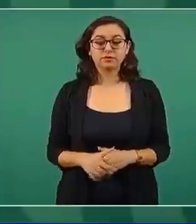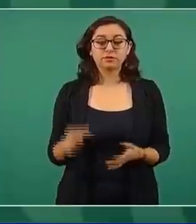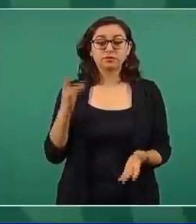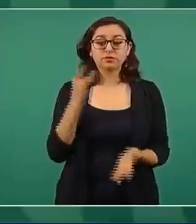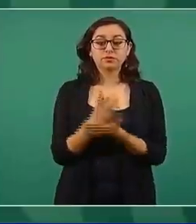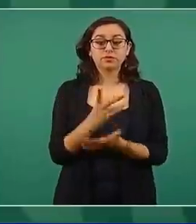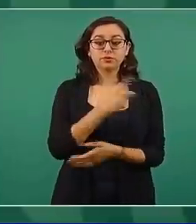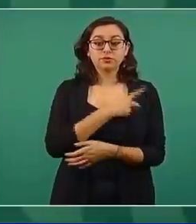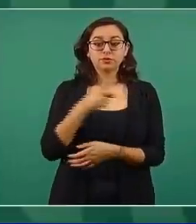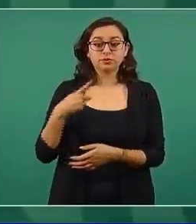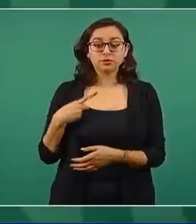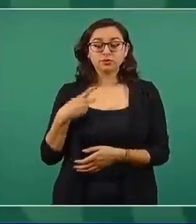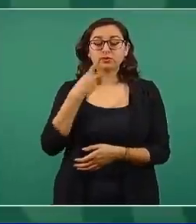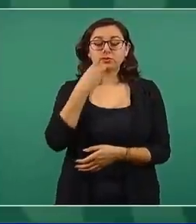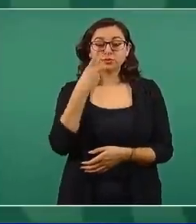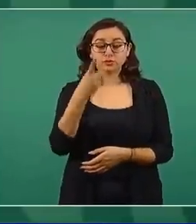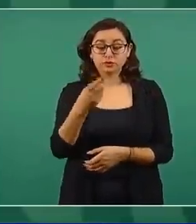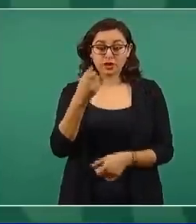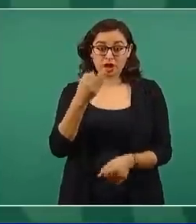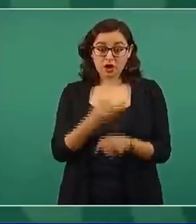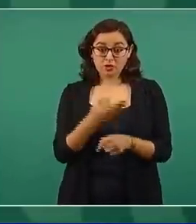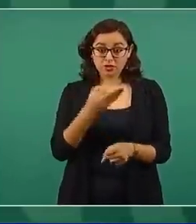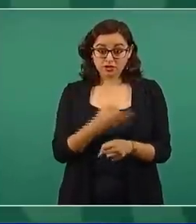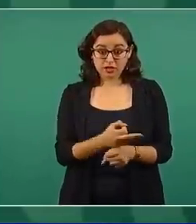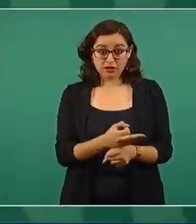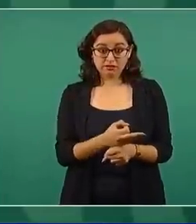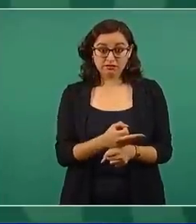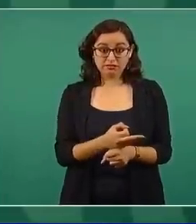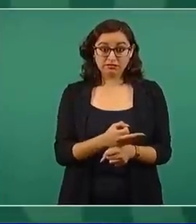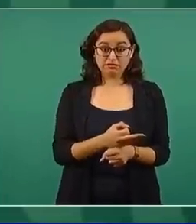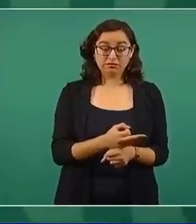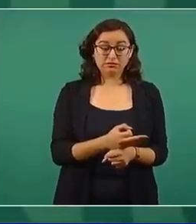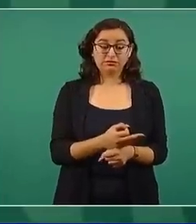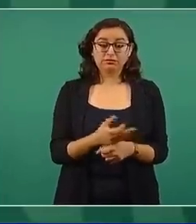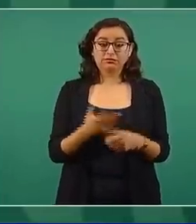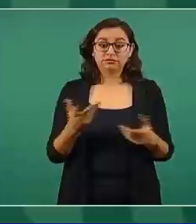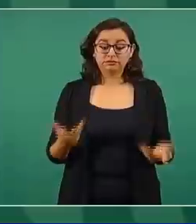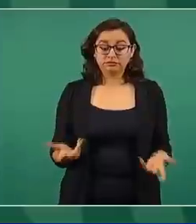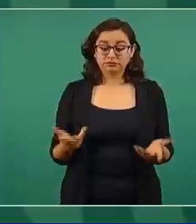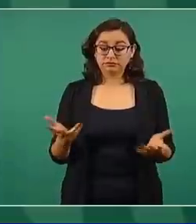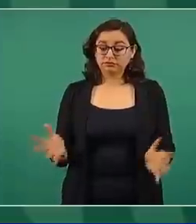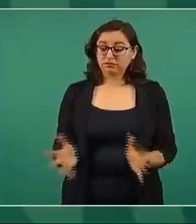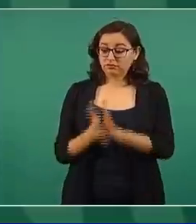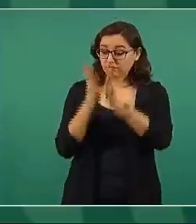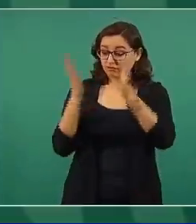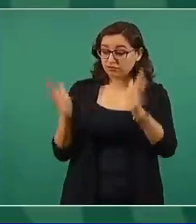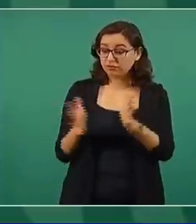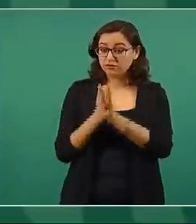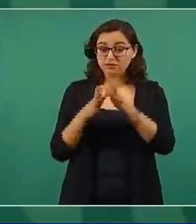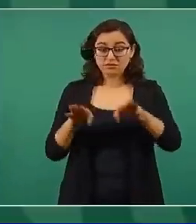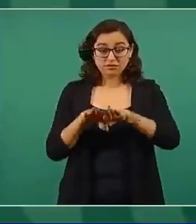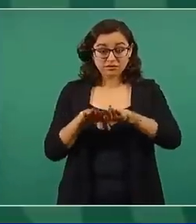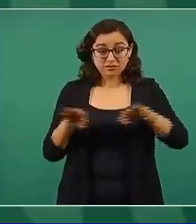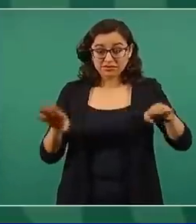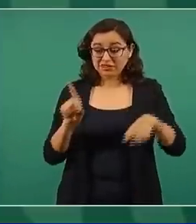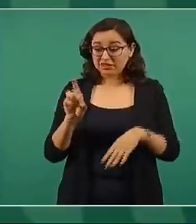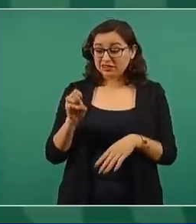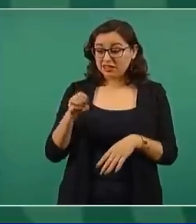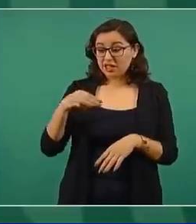que la democracia depende de nosotros,